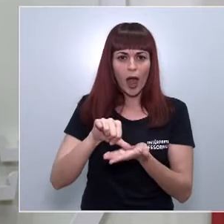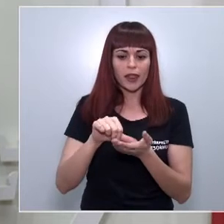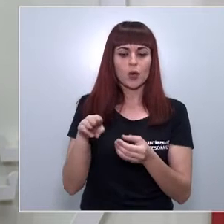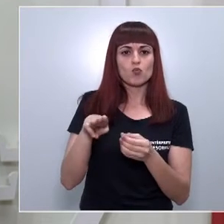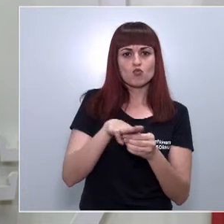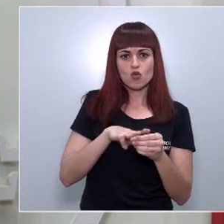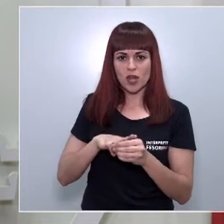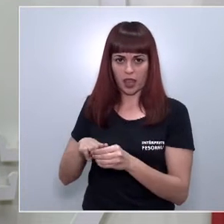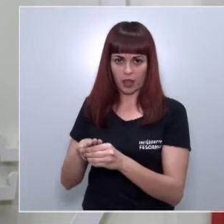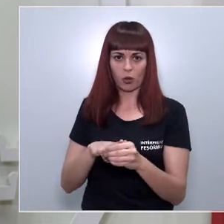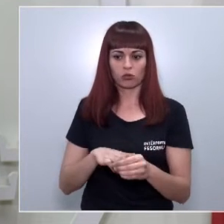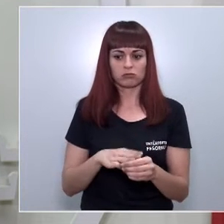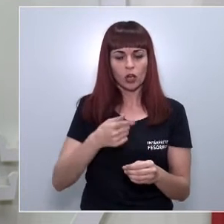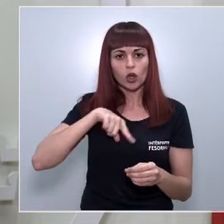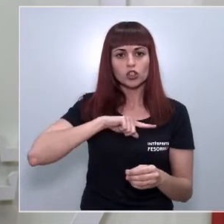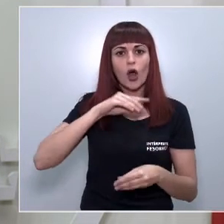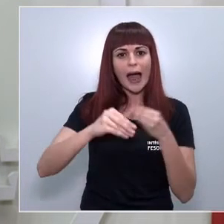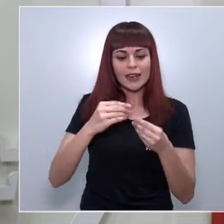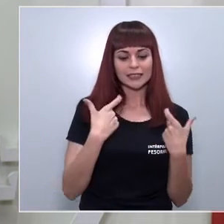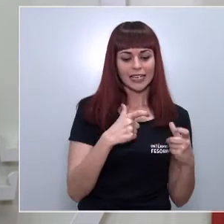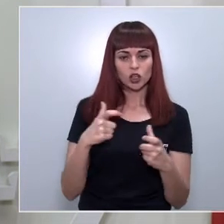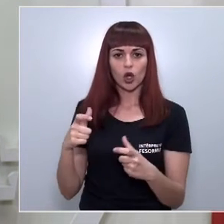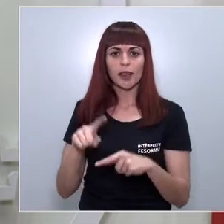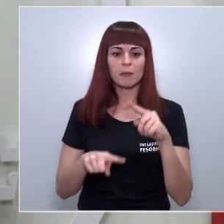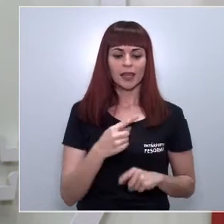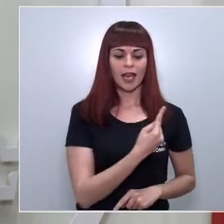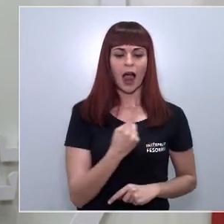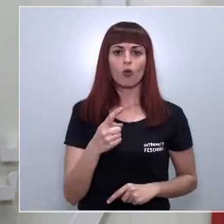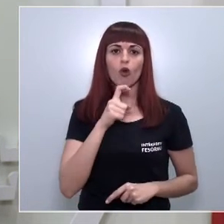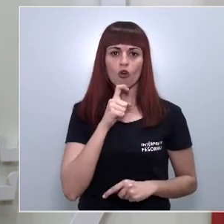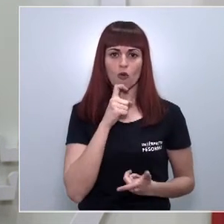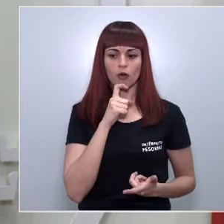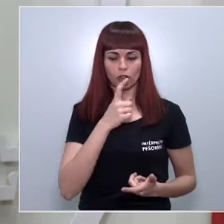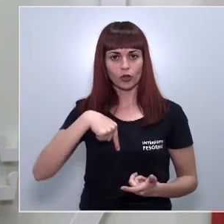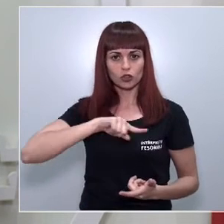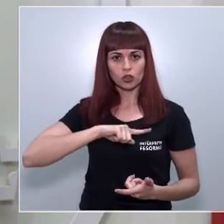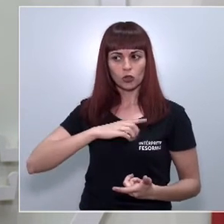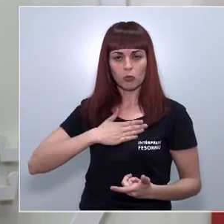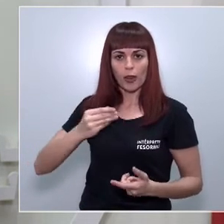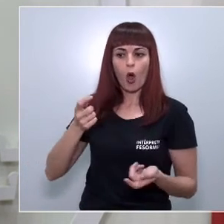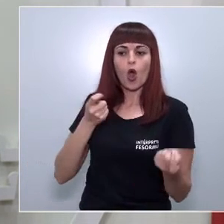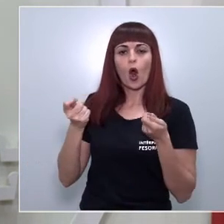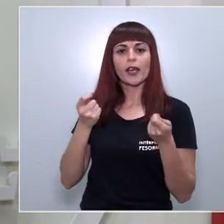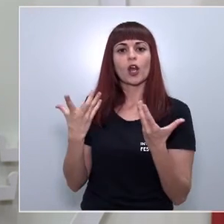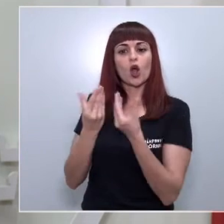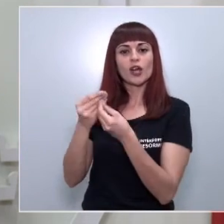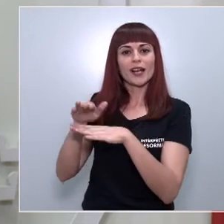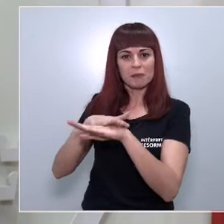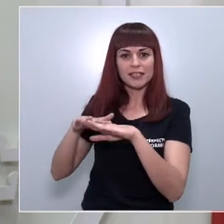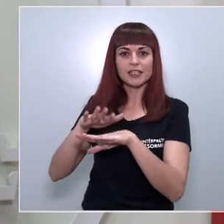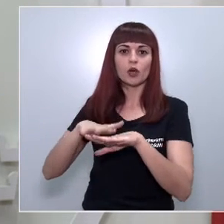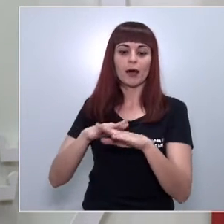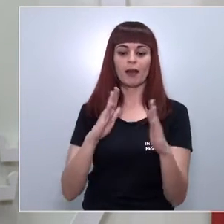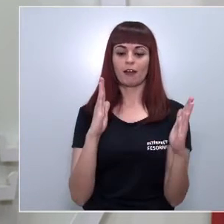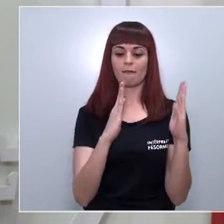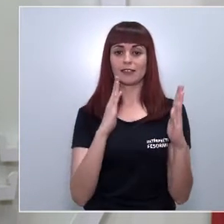municipios y de cómo debemos actuar en cada sector, por lo que entendemos que podemos coordinarnos con el Ministerio para dar este